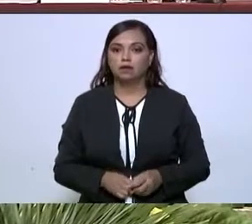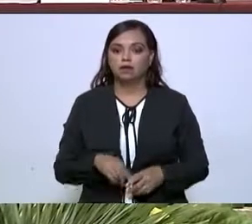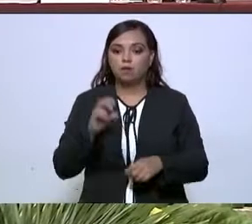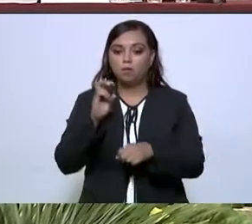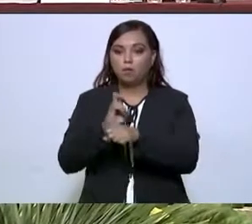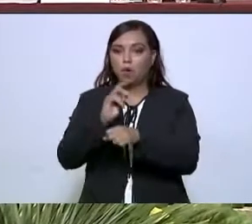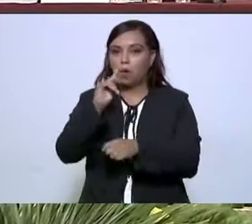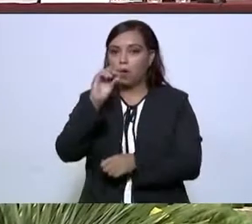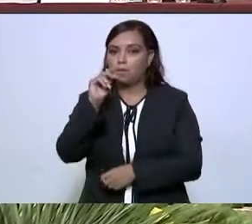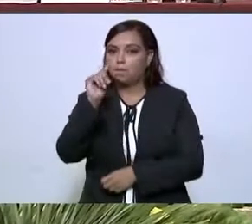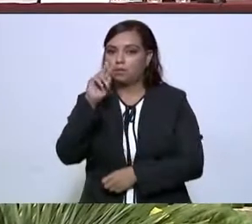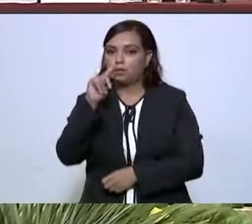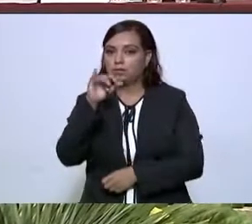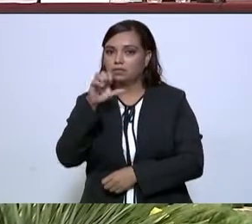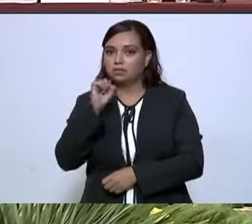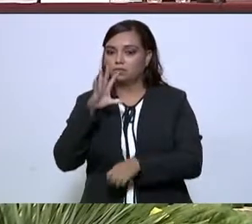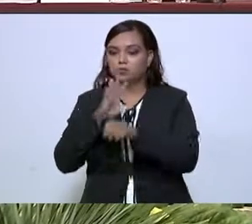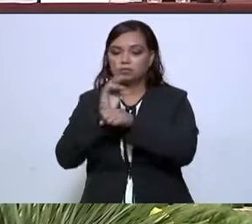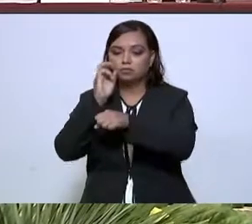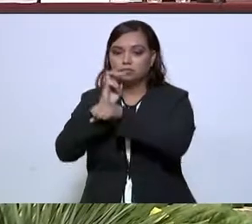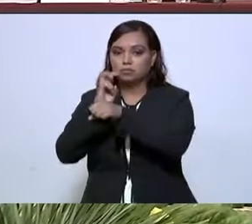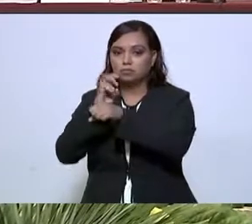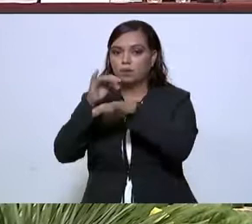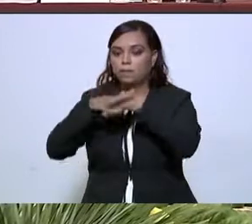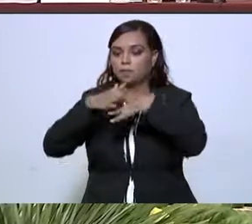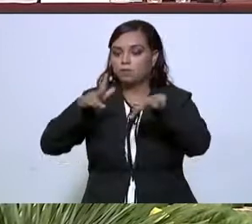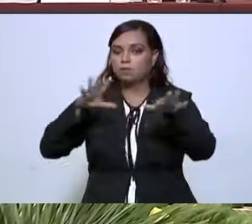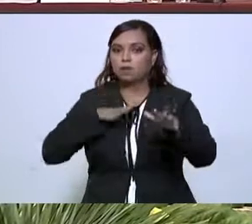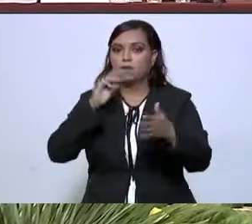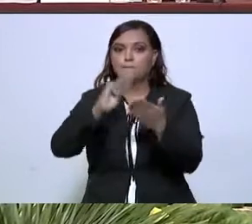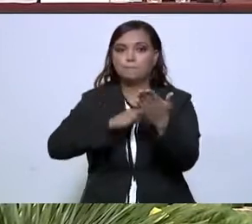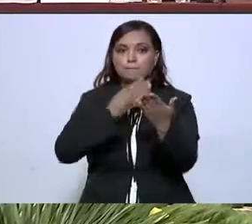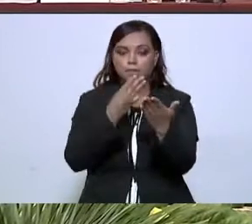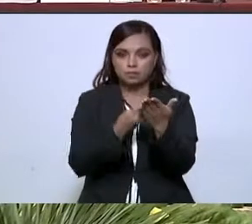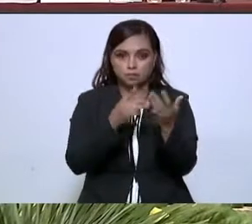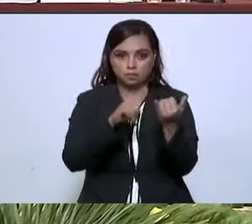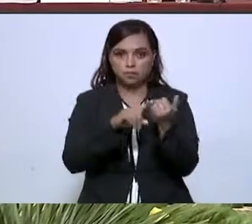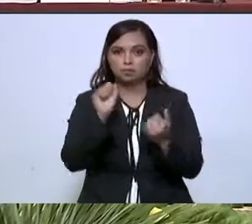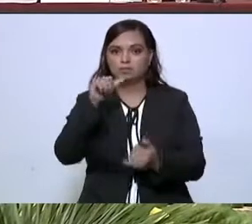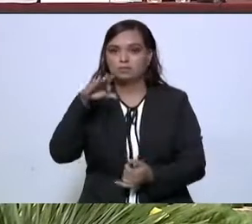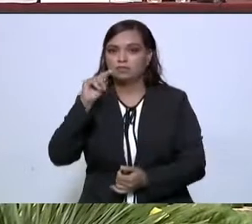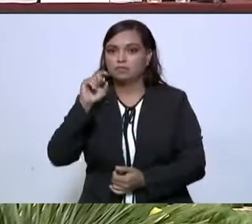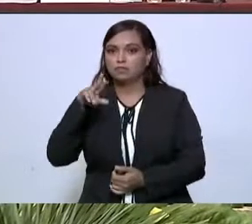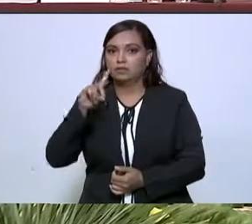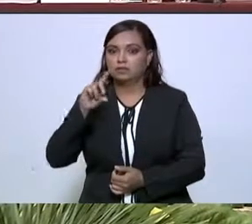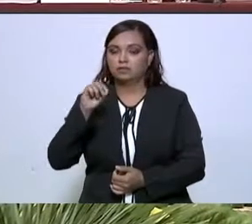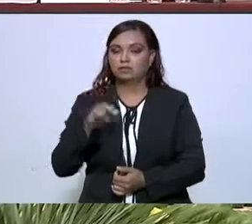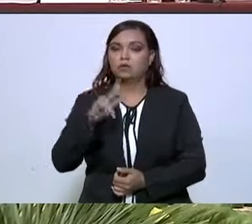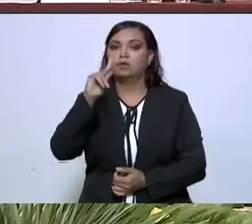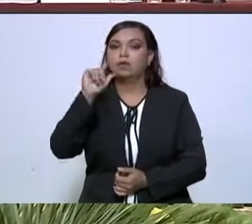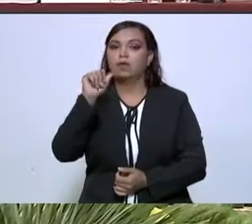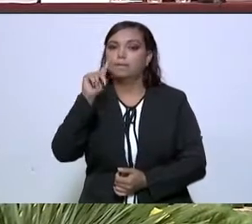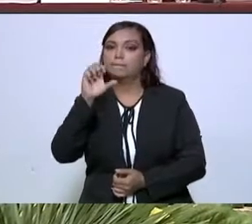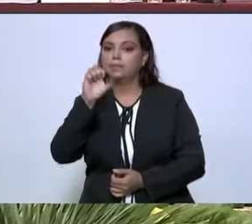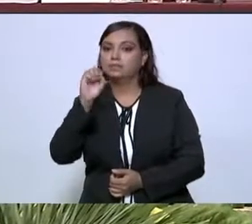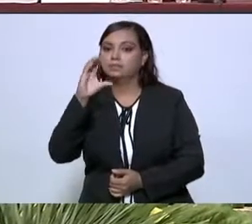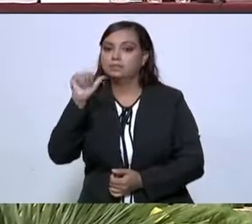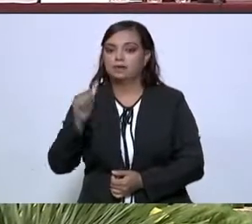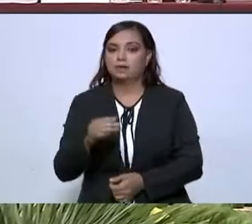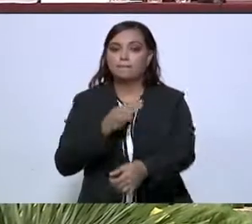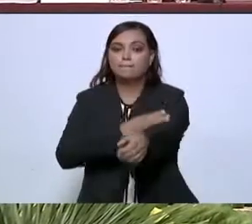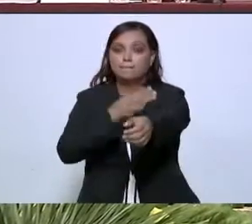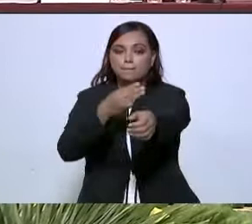despliegue, como lo podemos ver aquí, se va a incrementar en Matamoros, en San Fernando, en La Pesca, en Ciudad Madero. Y